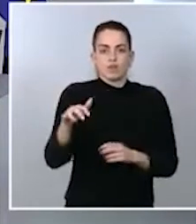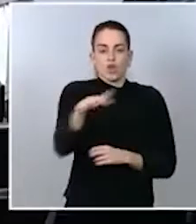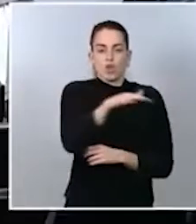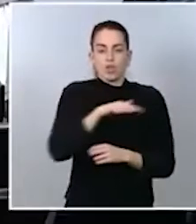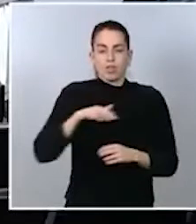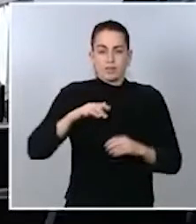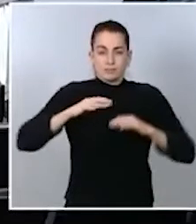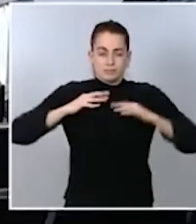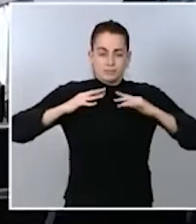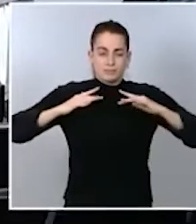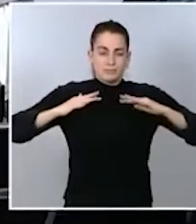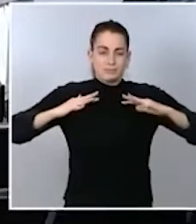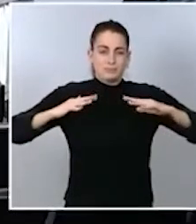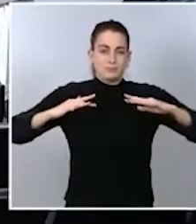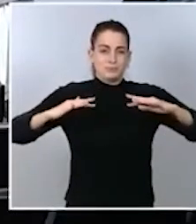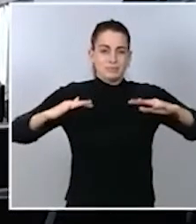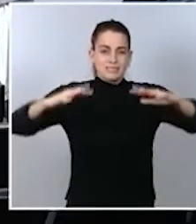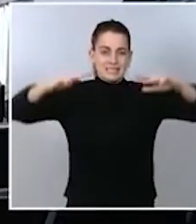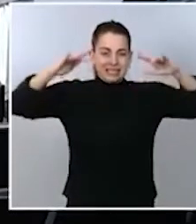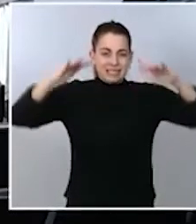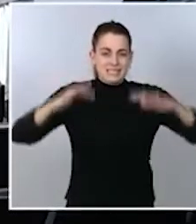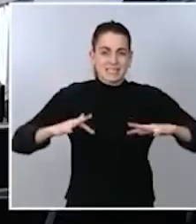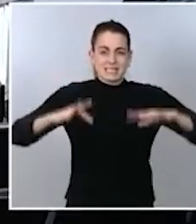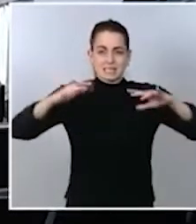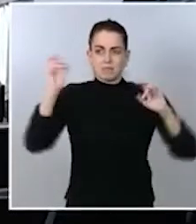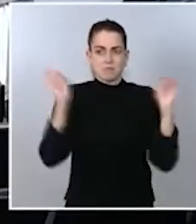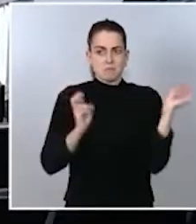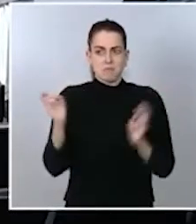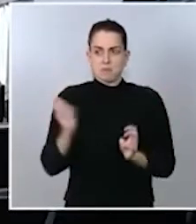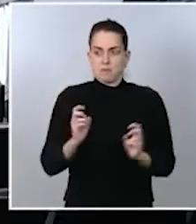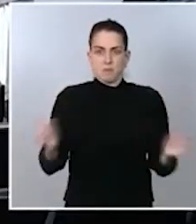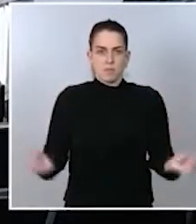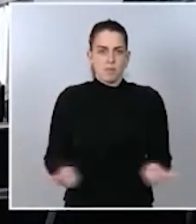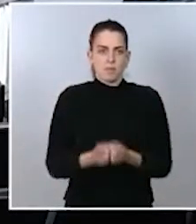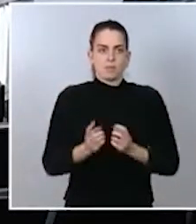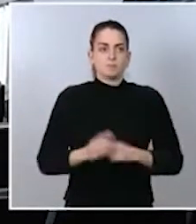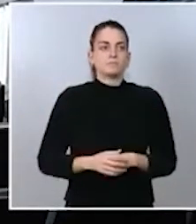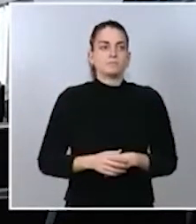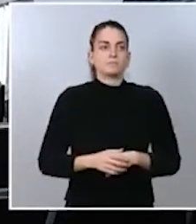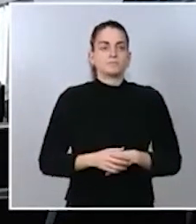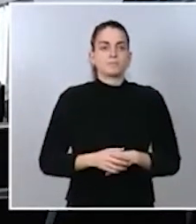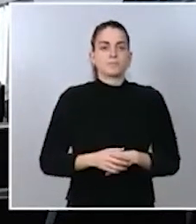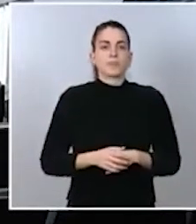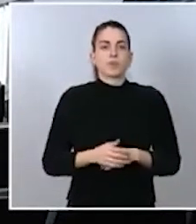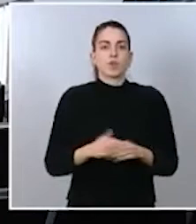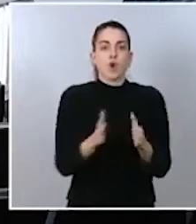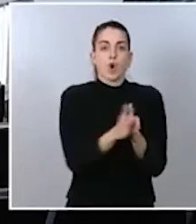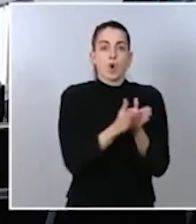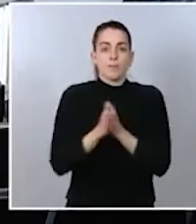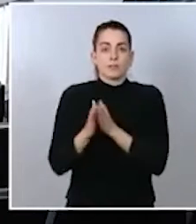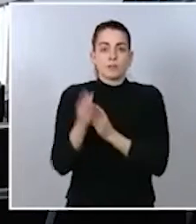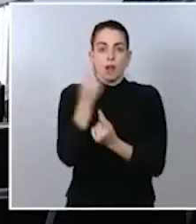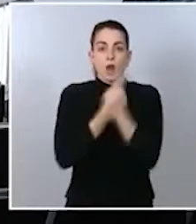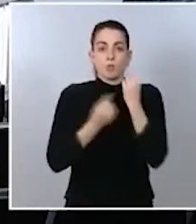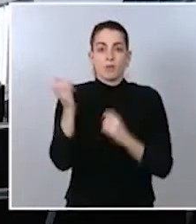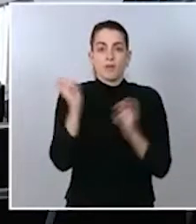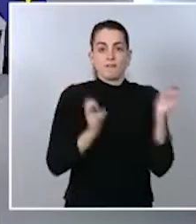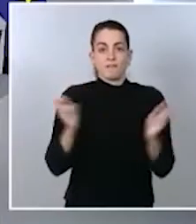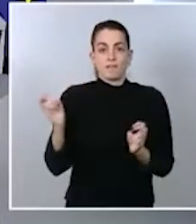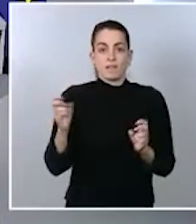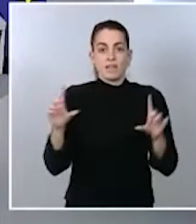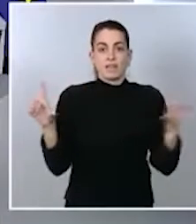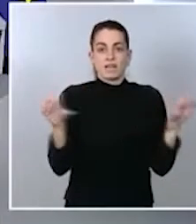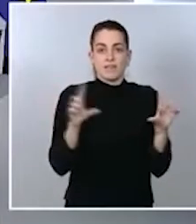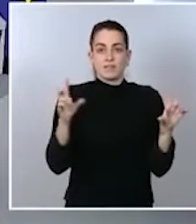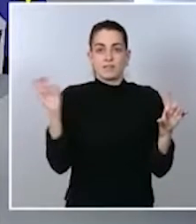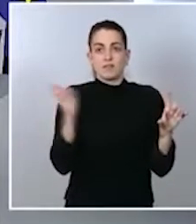en Siberia. Las cosas como son. Hay varias compañeras allí de distintas televisiones, me gustaría que pudieran intervenir también, creo que a través